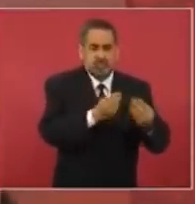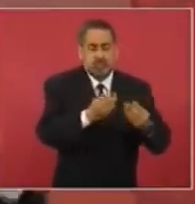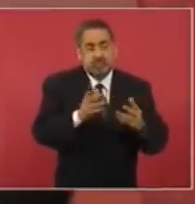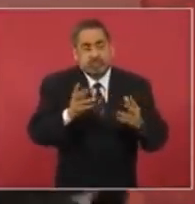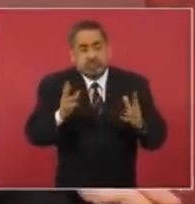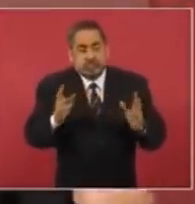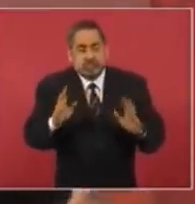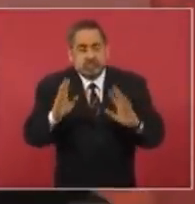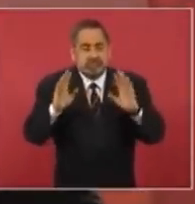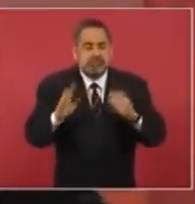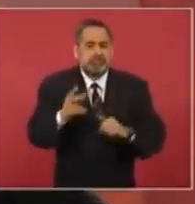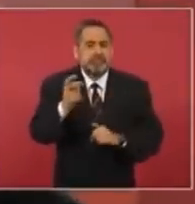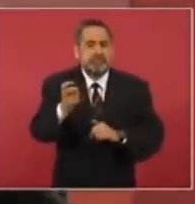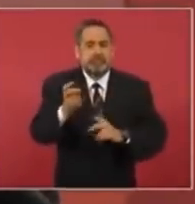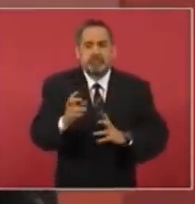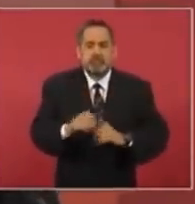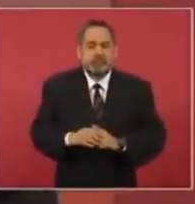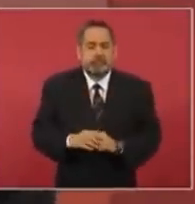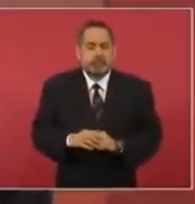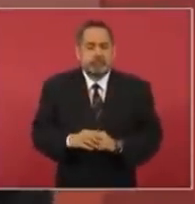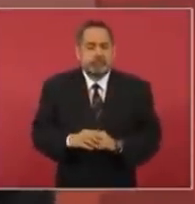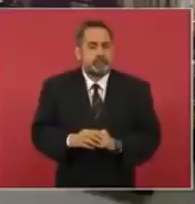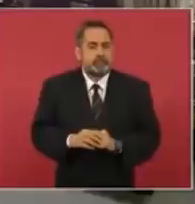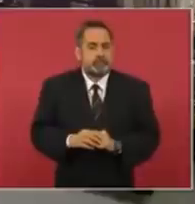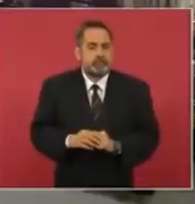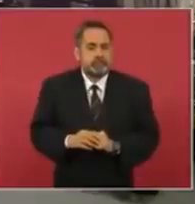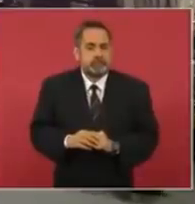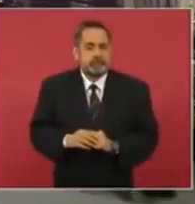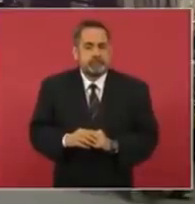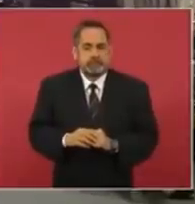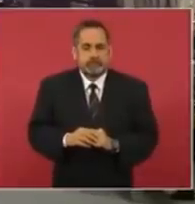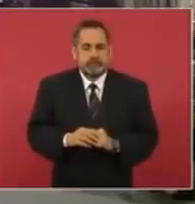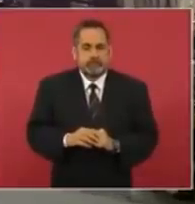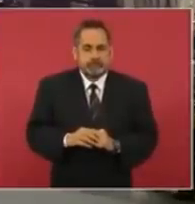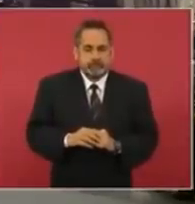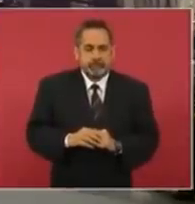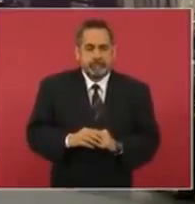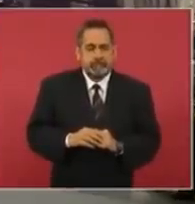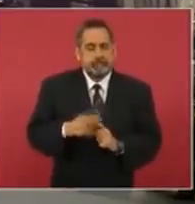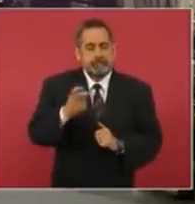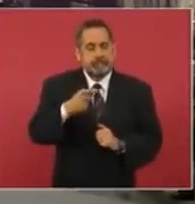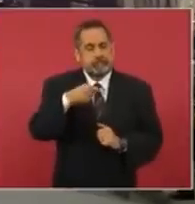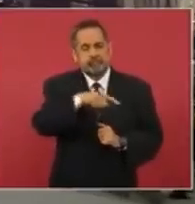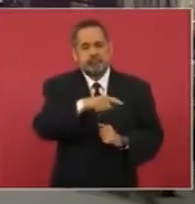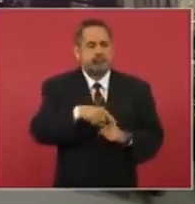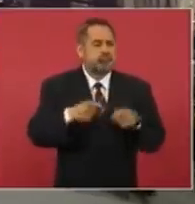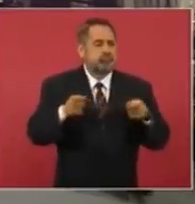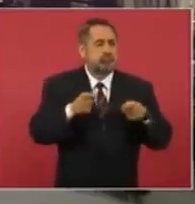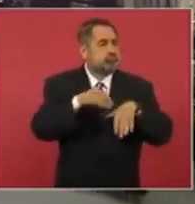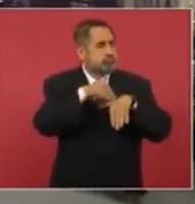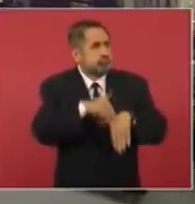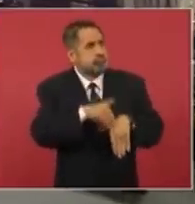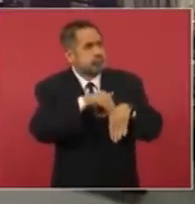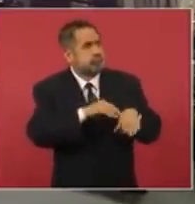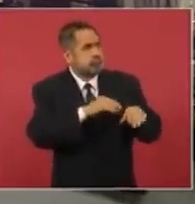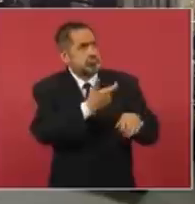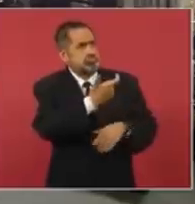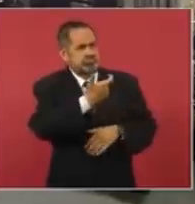estaban ahí al servicio, pues,